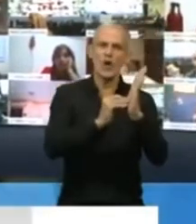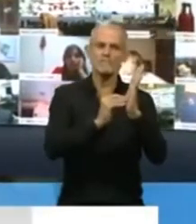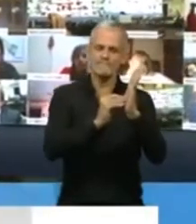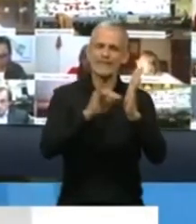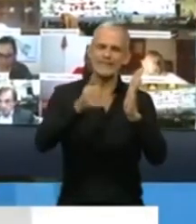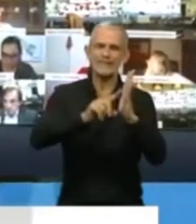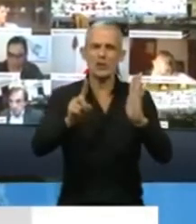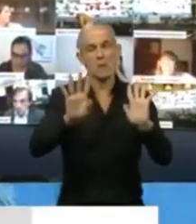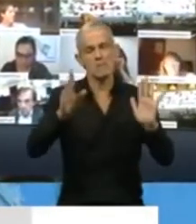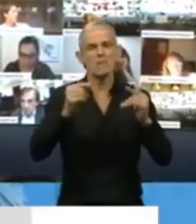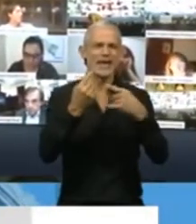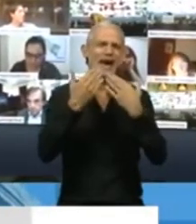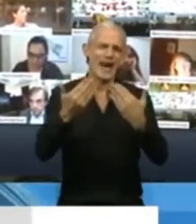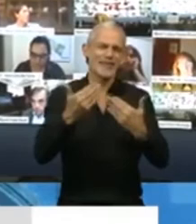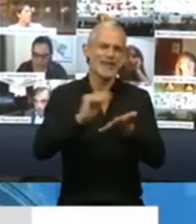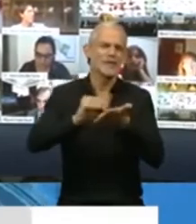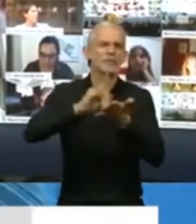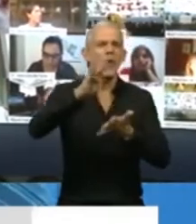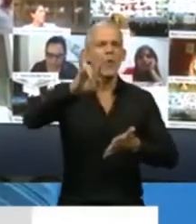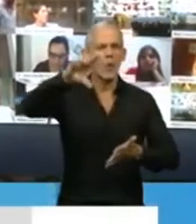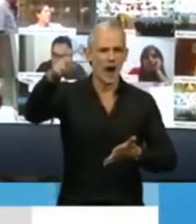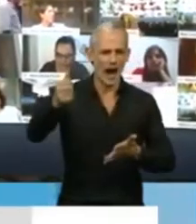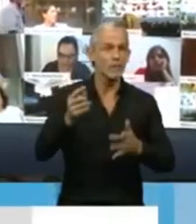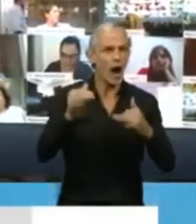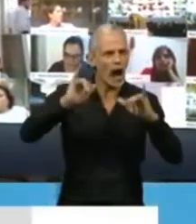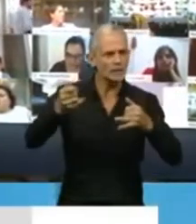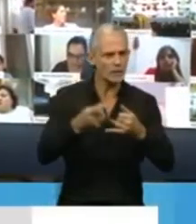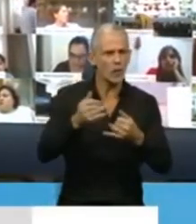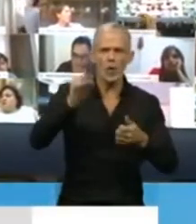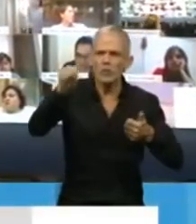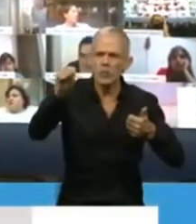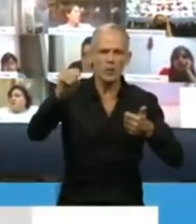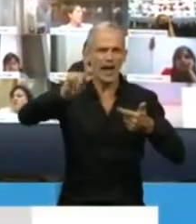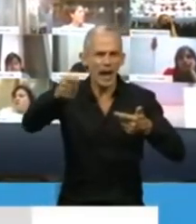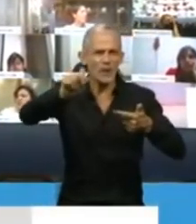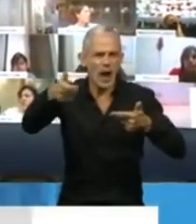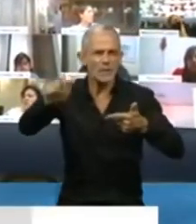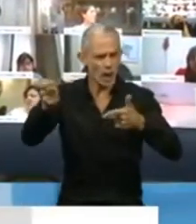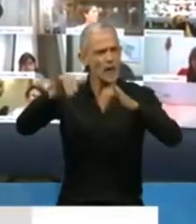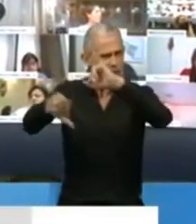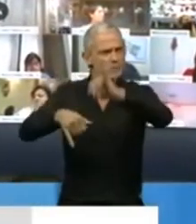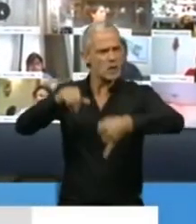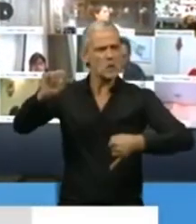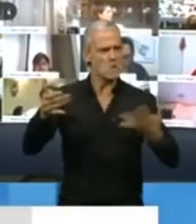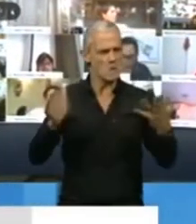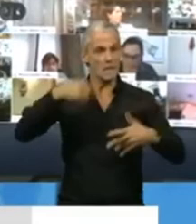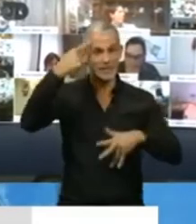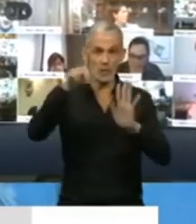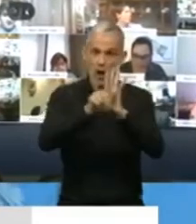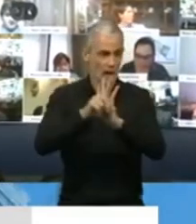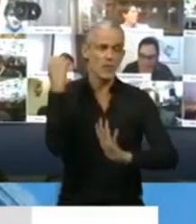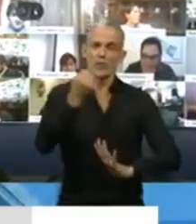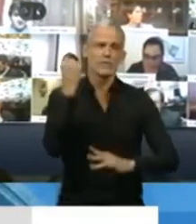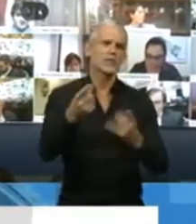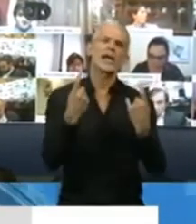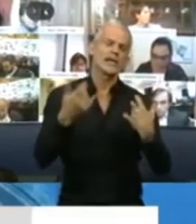agradecer especialmente al diputado Buca por haber aceptado varios de los cambios que le propusimos. Consideramos que esta ley es importante y muy